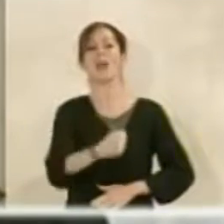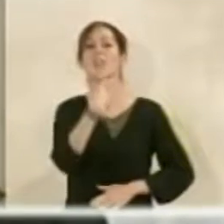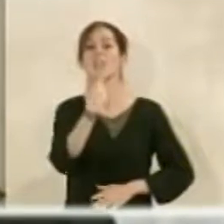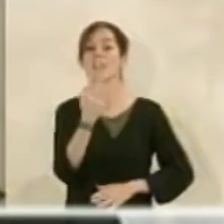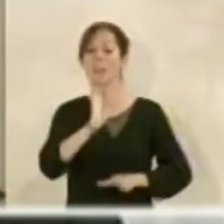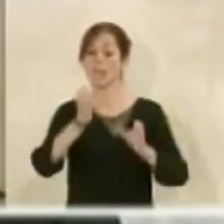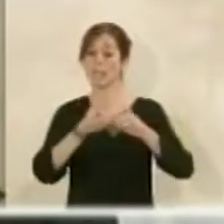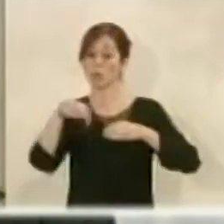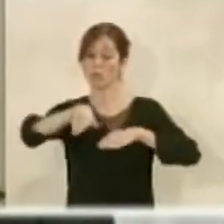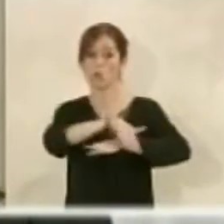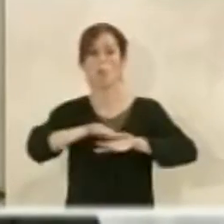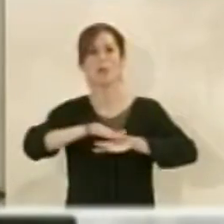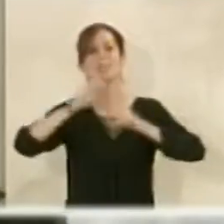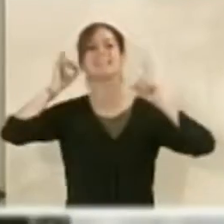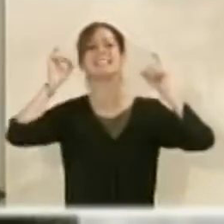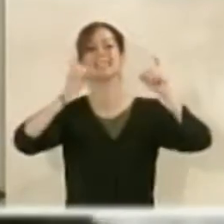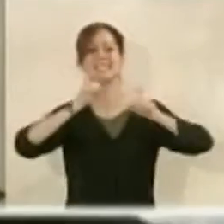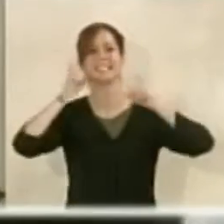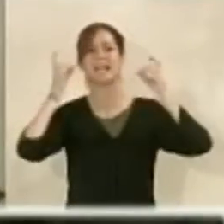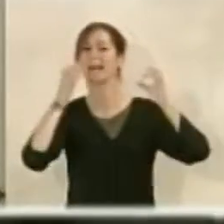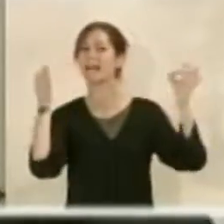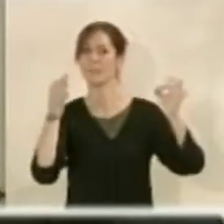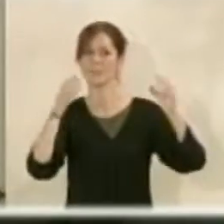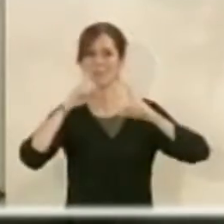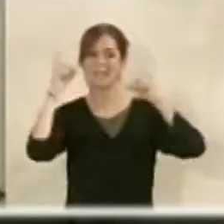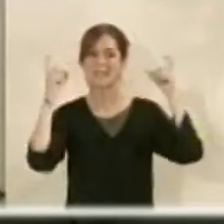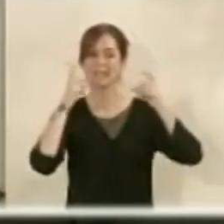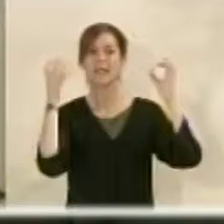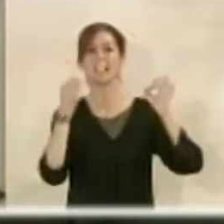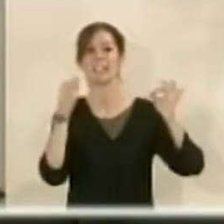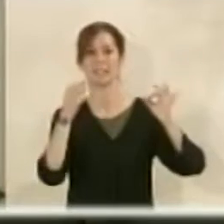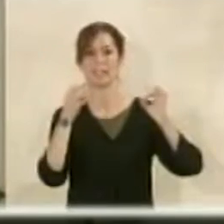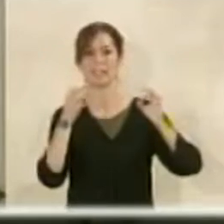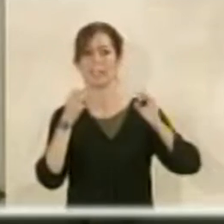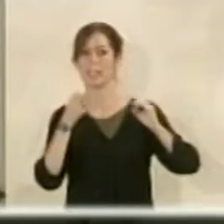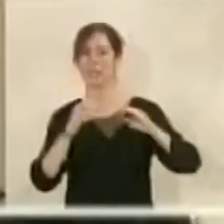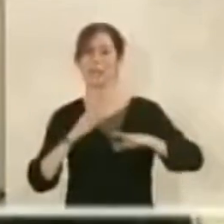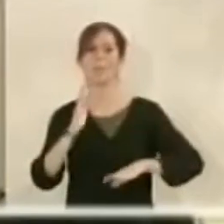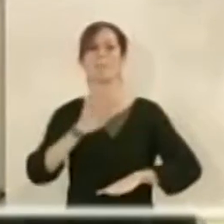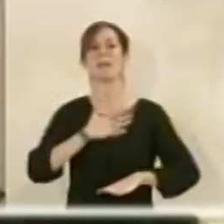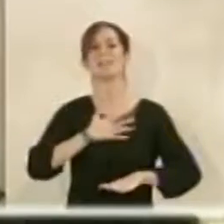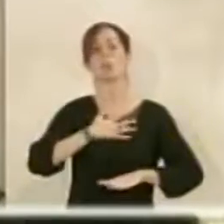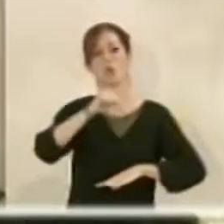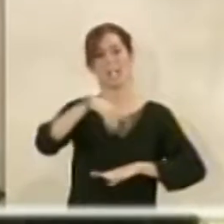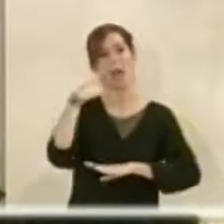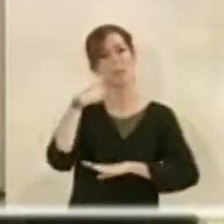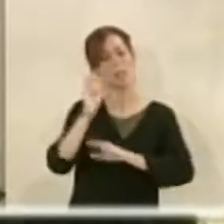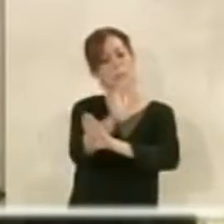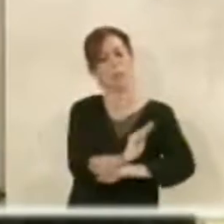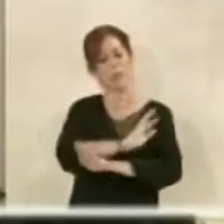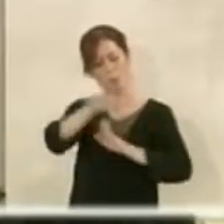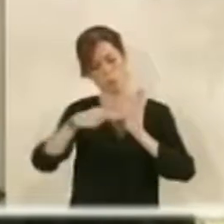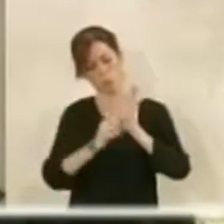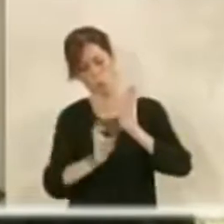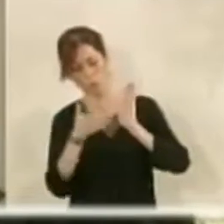lo posible a este equipo de Gobierno por acentuar la apuesta por el patrimonio de Almería, algo que vamos a ver en un punto